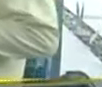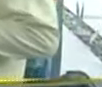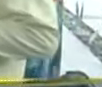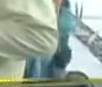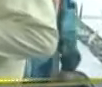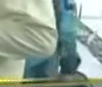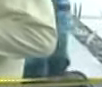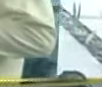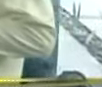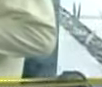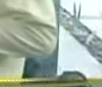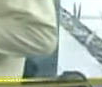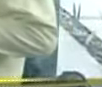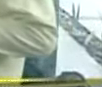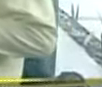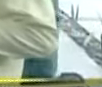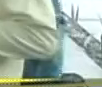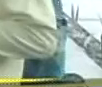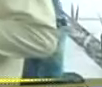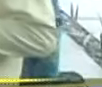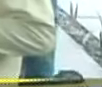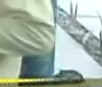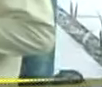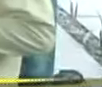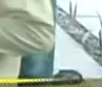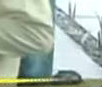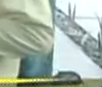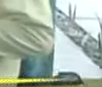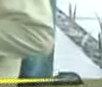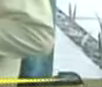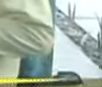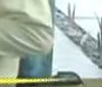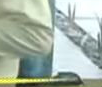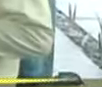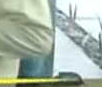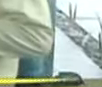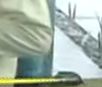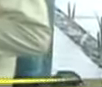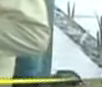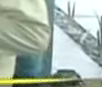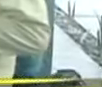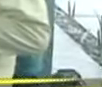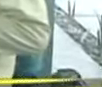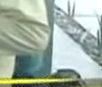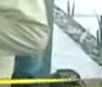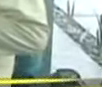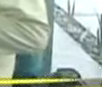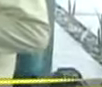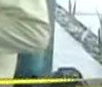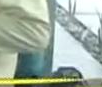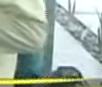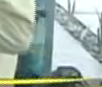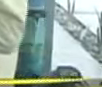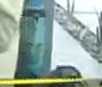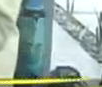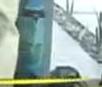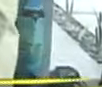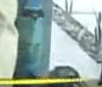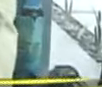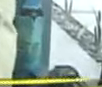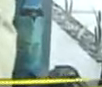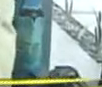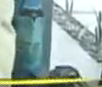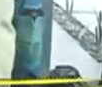ellos, el día de mañana, cuando sean profesionales de enfermería Van a llevar a las comunidades, a las instituciones de salud Y hasta a sus propios hogares